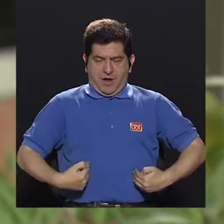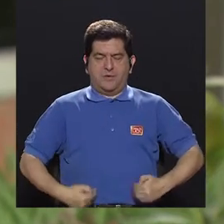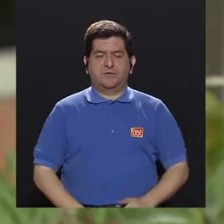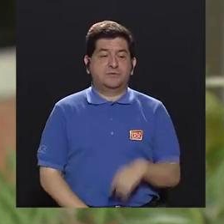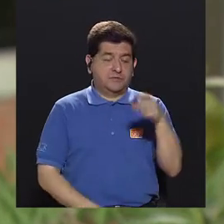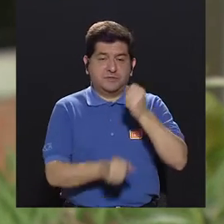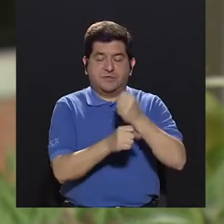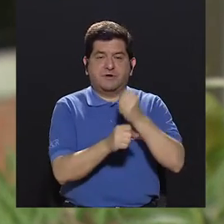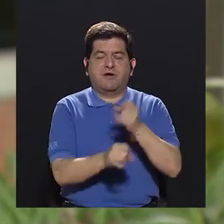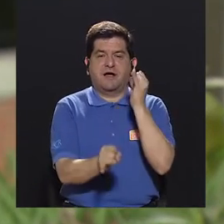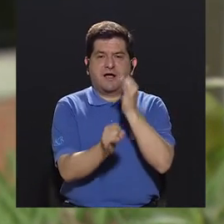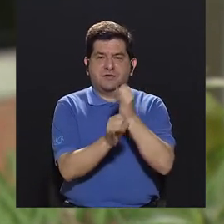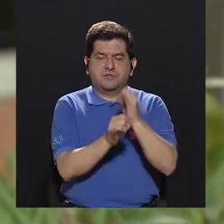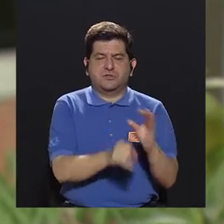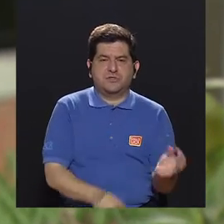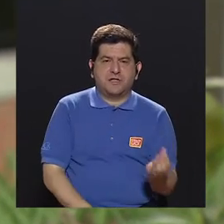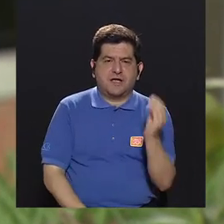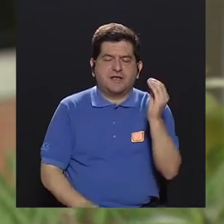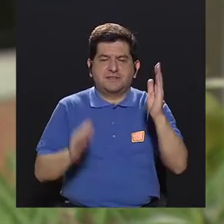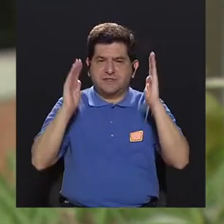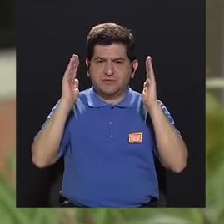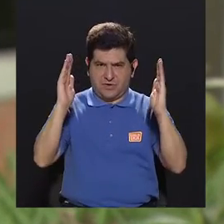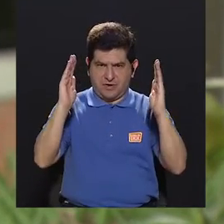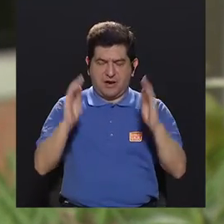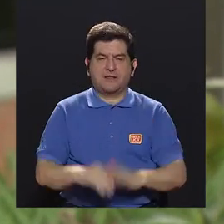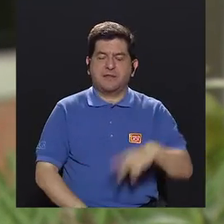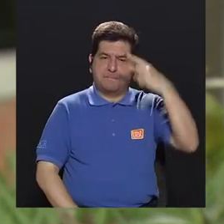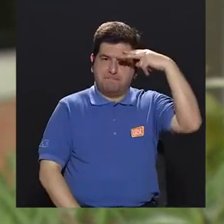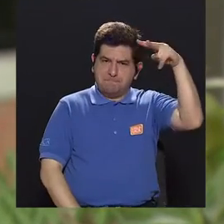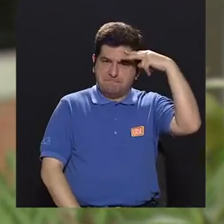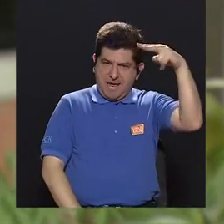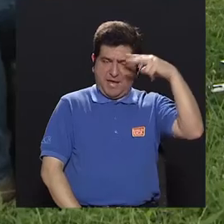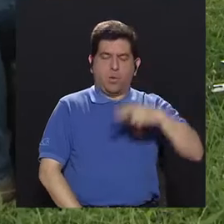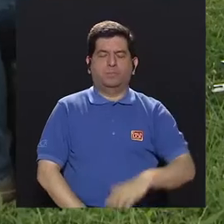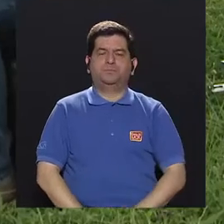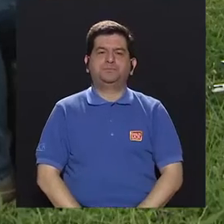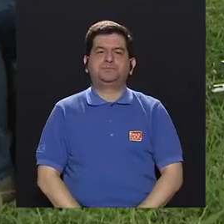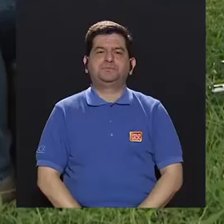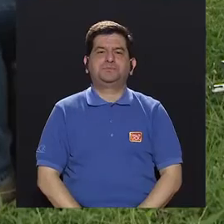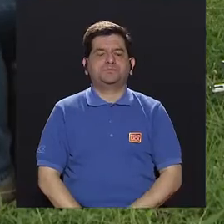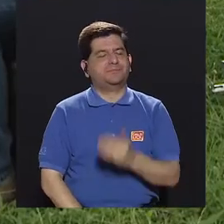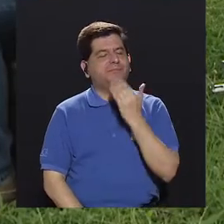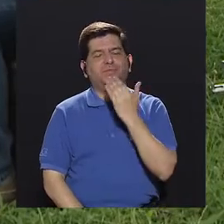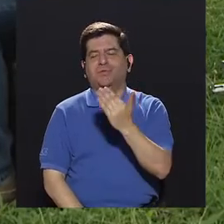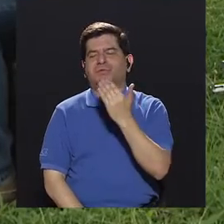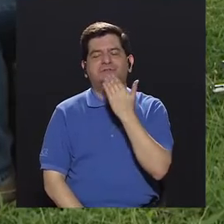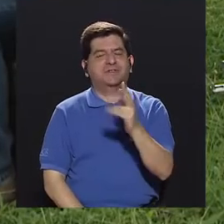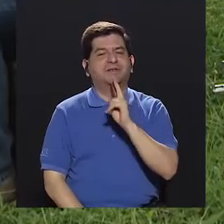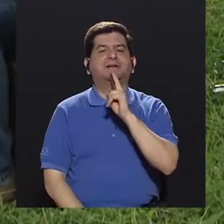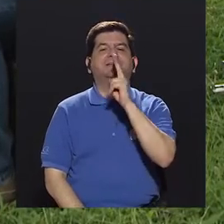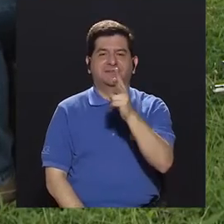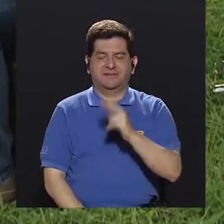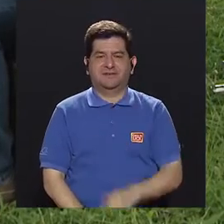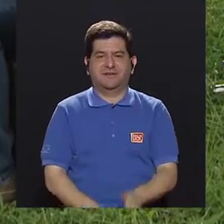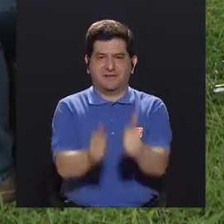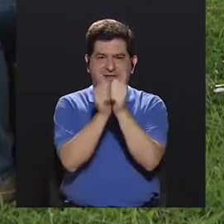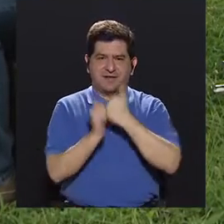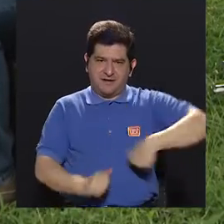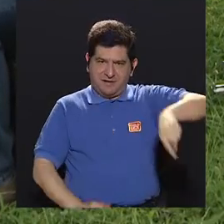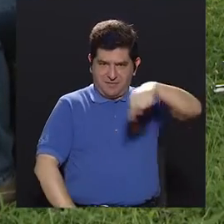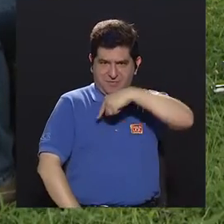y ella trabaja en el Instituto Creciendo en Grande de México. Sí. Muchísimas gracias, de verdad, por